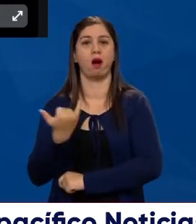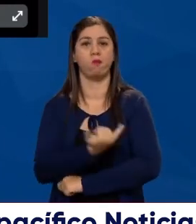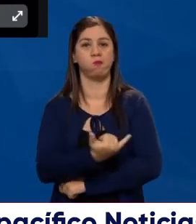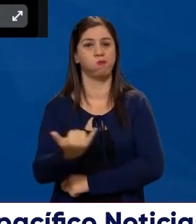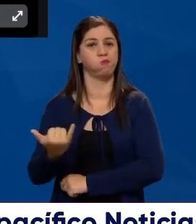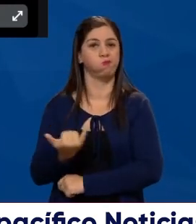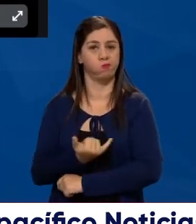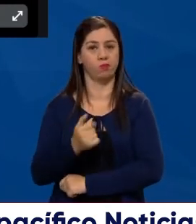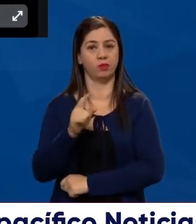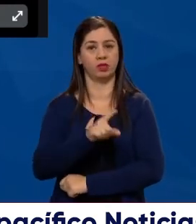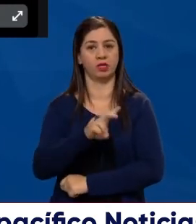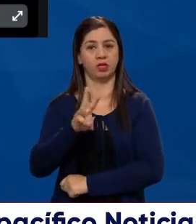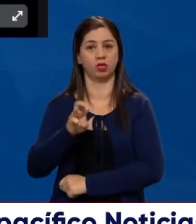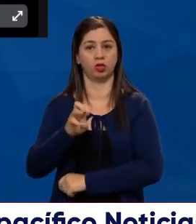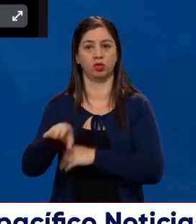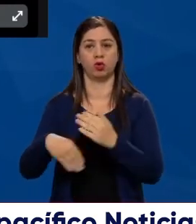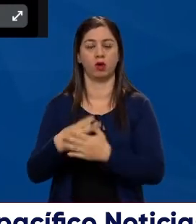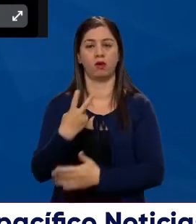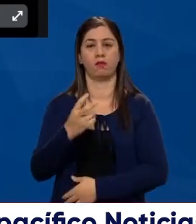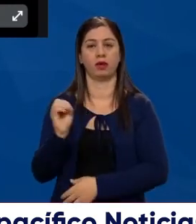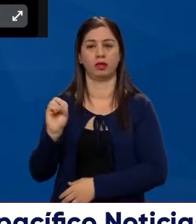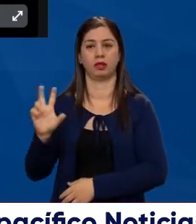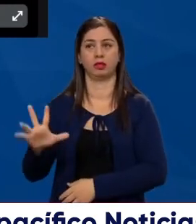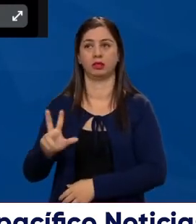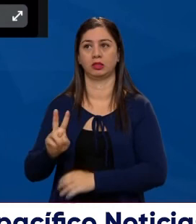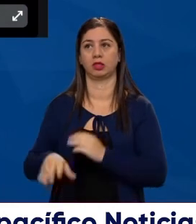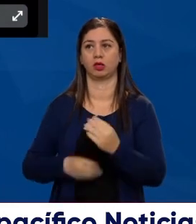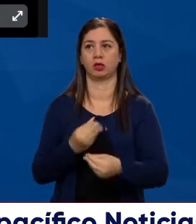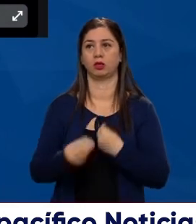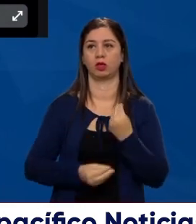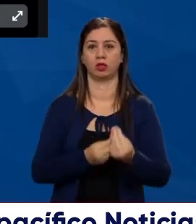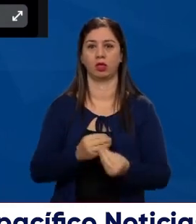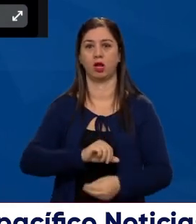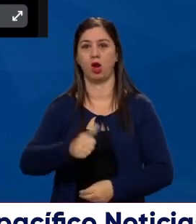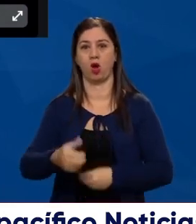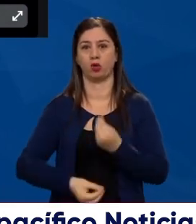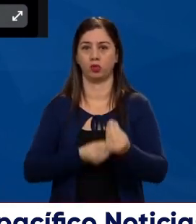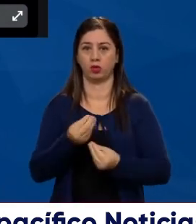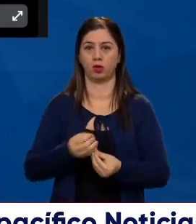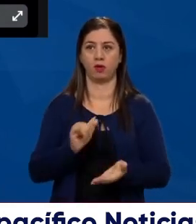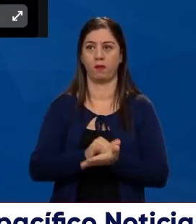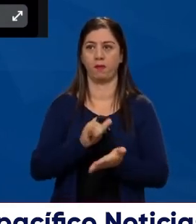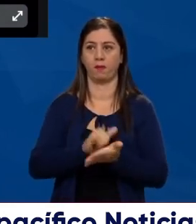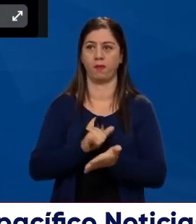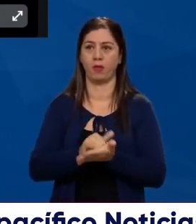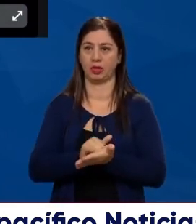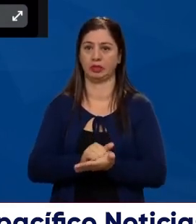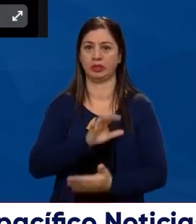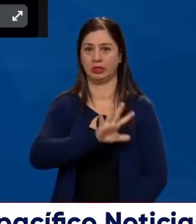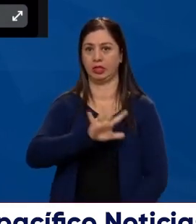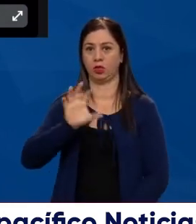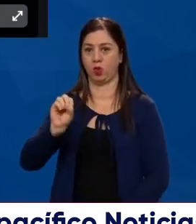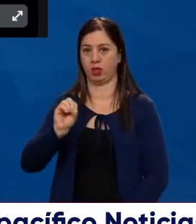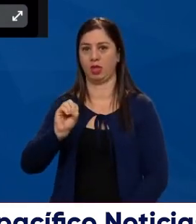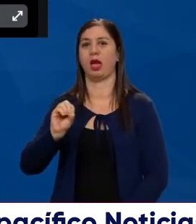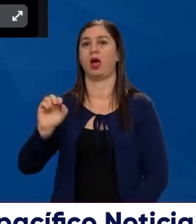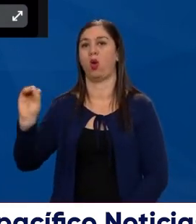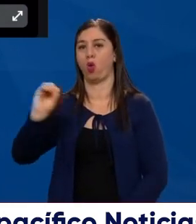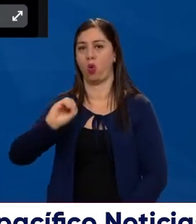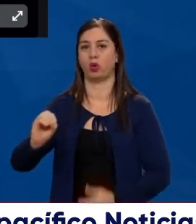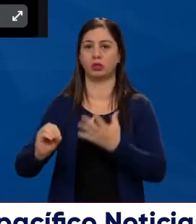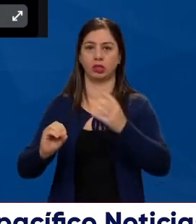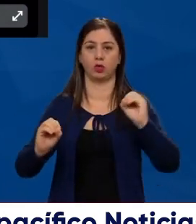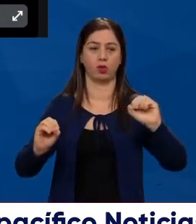en 18 a 25, 25 a 35, y las otras estratos de edad, y lógicamente, 50 y 50 hombres y mujeres,